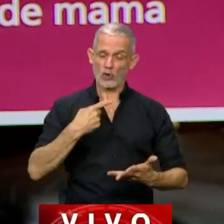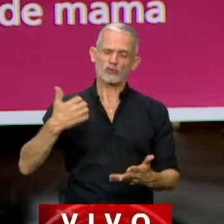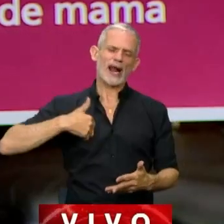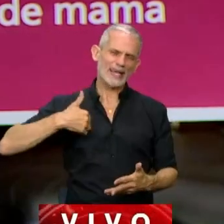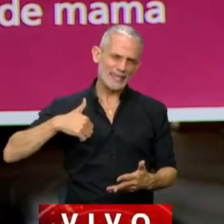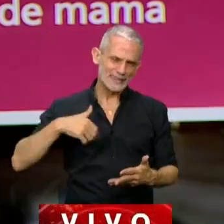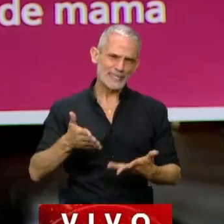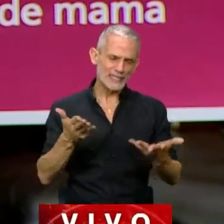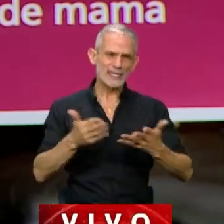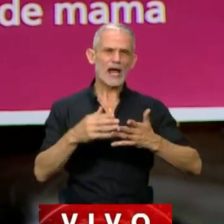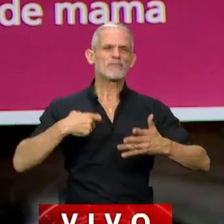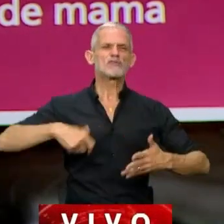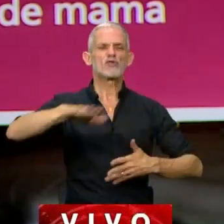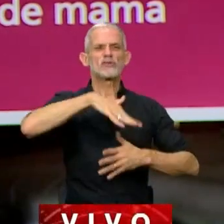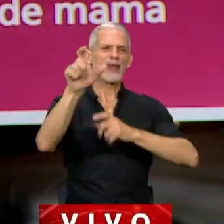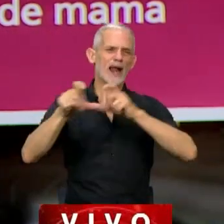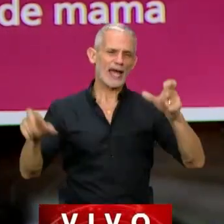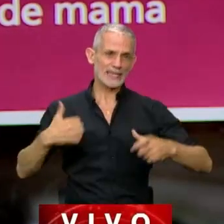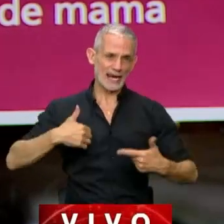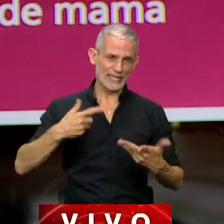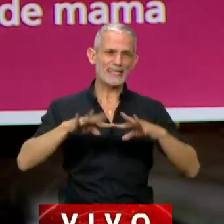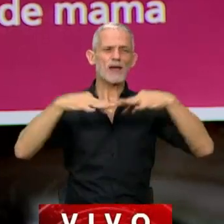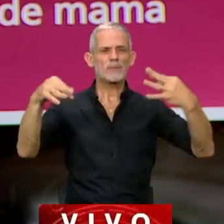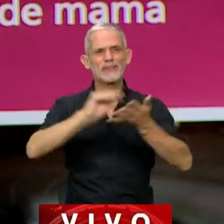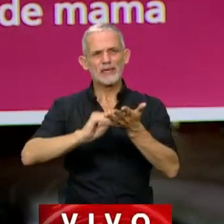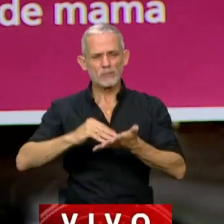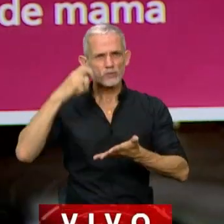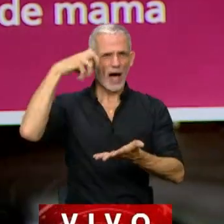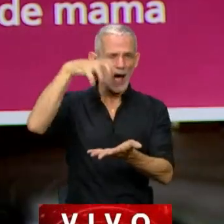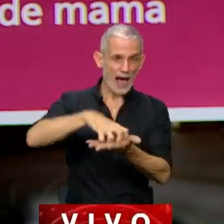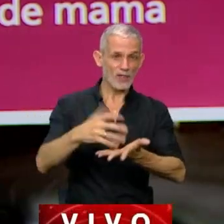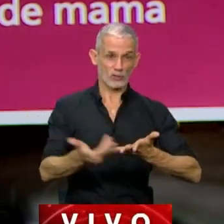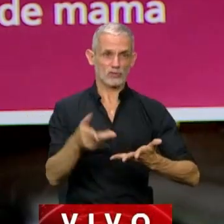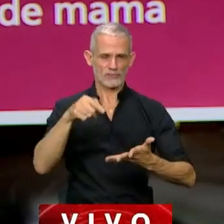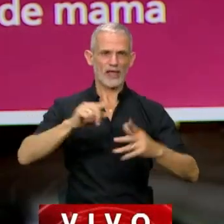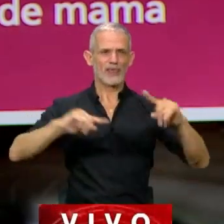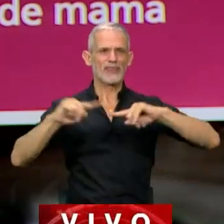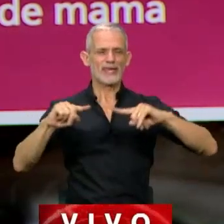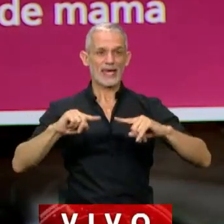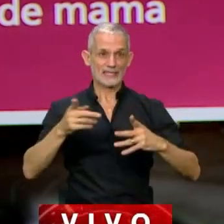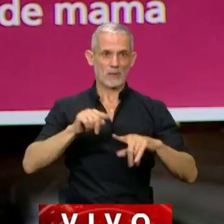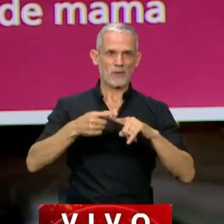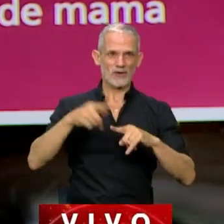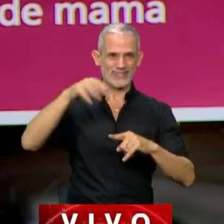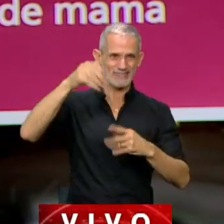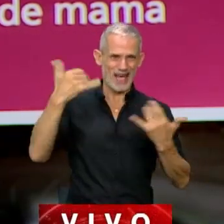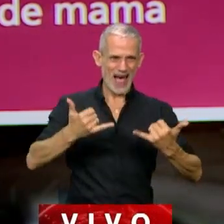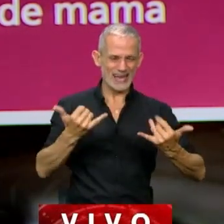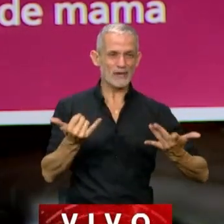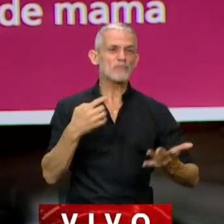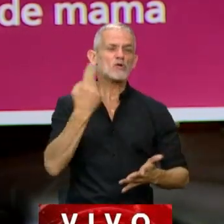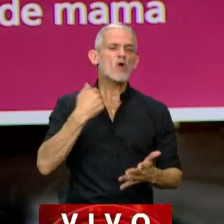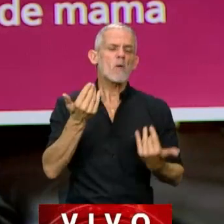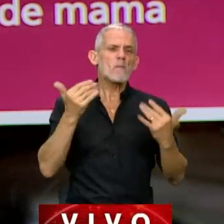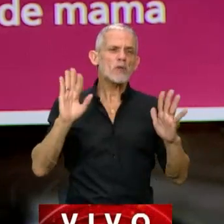Argentina, la sociedad argentina, esta Cámara de Diputados, esta dirigencia política que hoy tenemos, uno